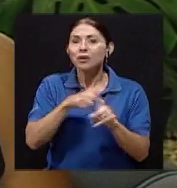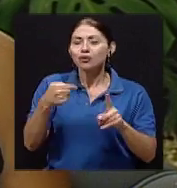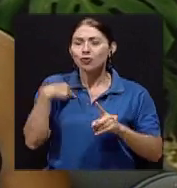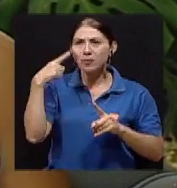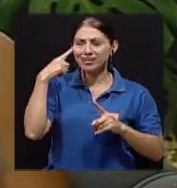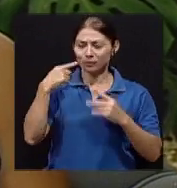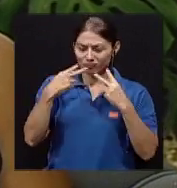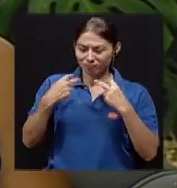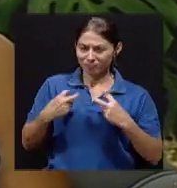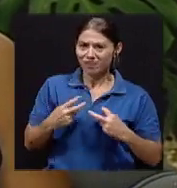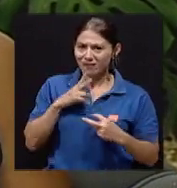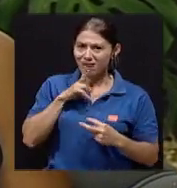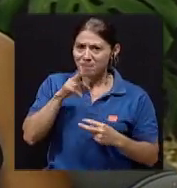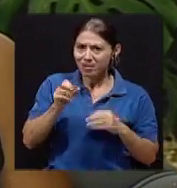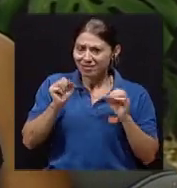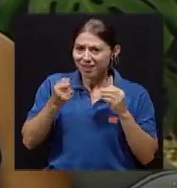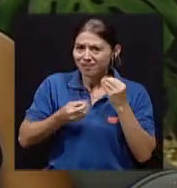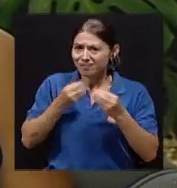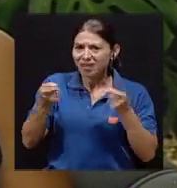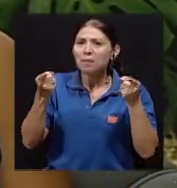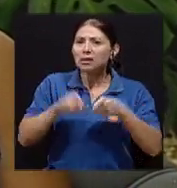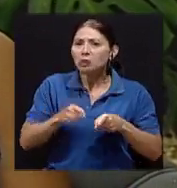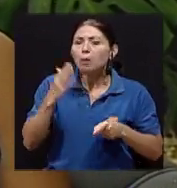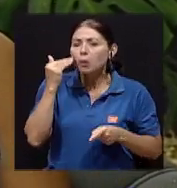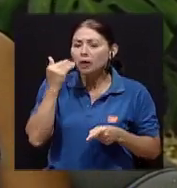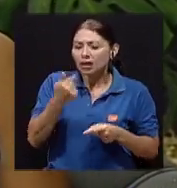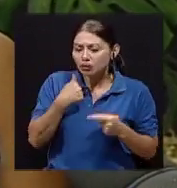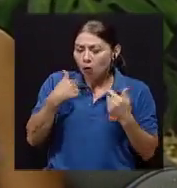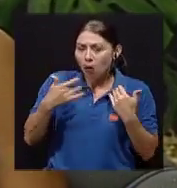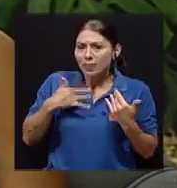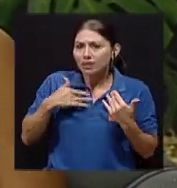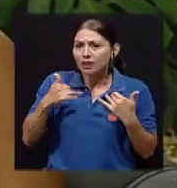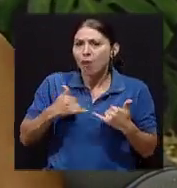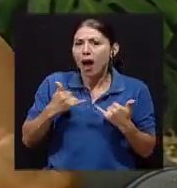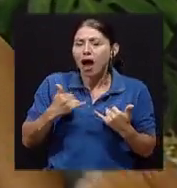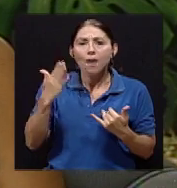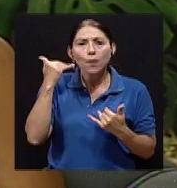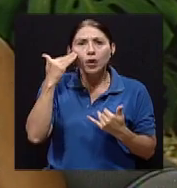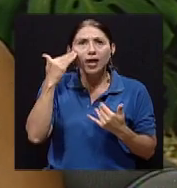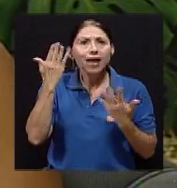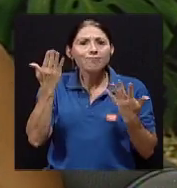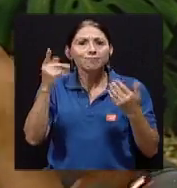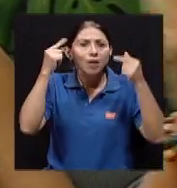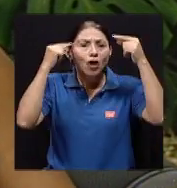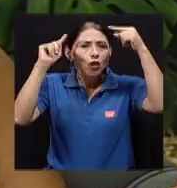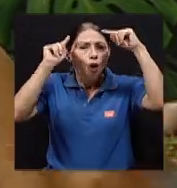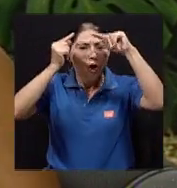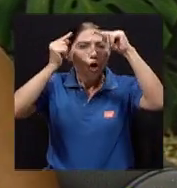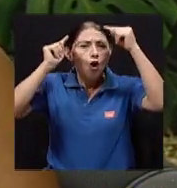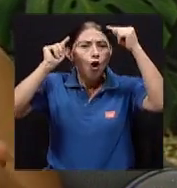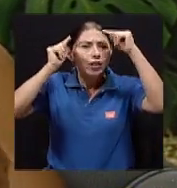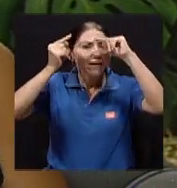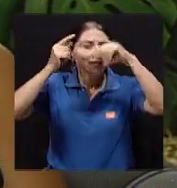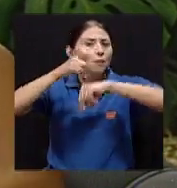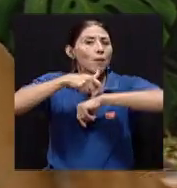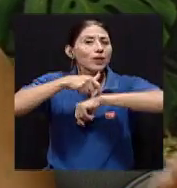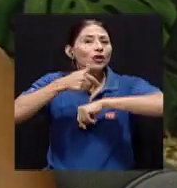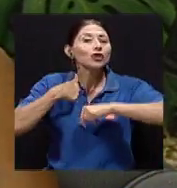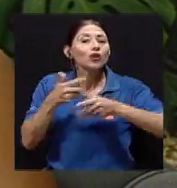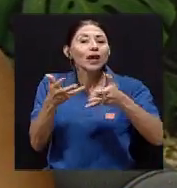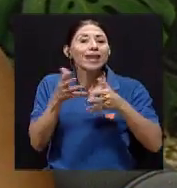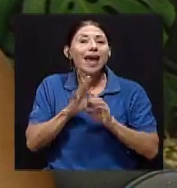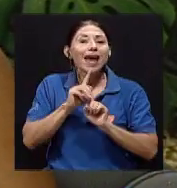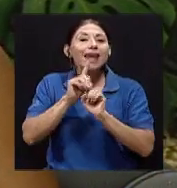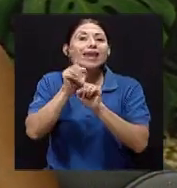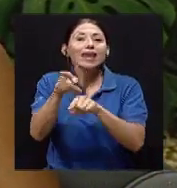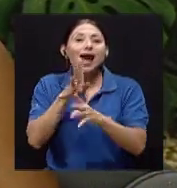negociar con mi cuerpo y decir, bueno, ¿qué pasó? ¿por qué estoy aquí así? ¿por qué me dio este dolor de cabeza tan fuerte precisamente cuando iba a tener una conversación con